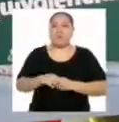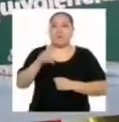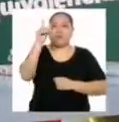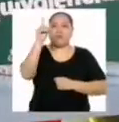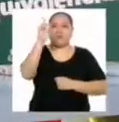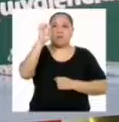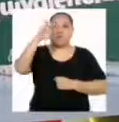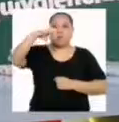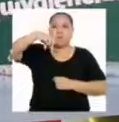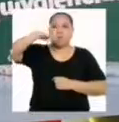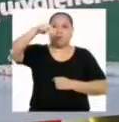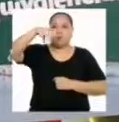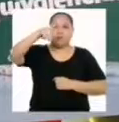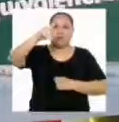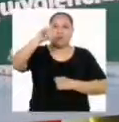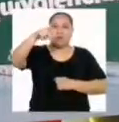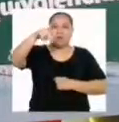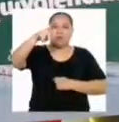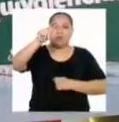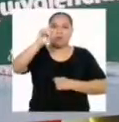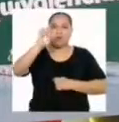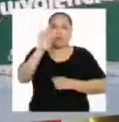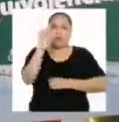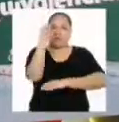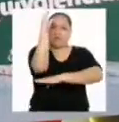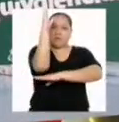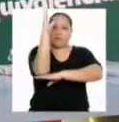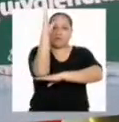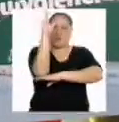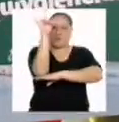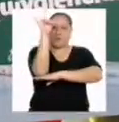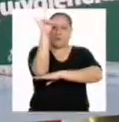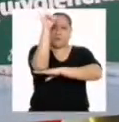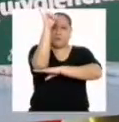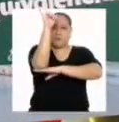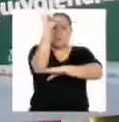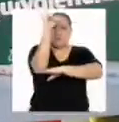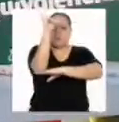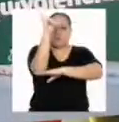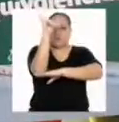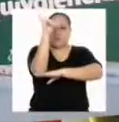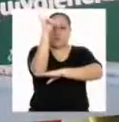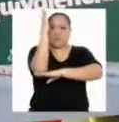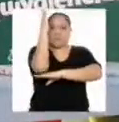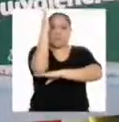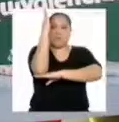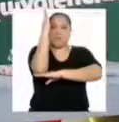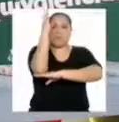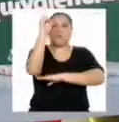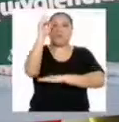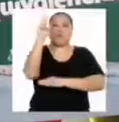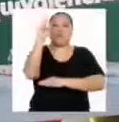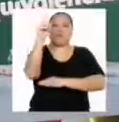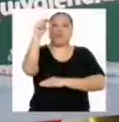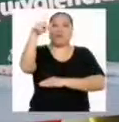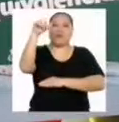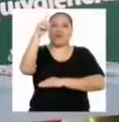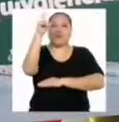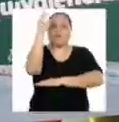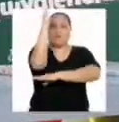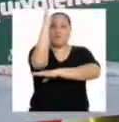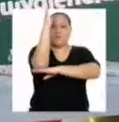dependiente se representa en el eje y, ingreso en soles. Se representa en el eje de las ordenadas,